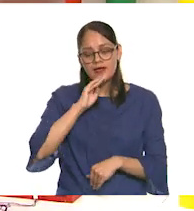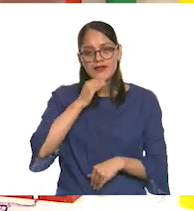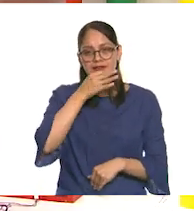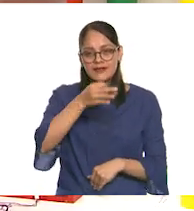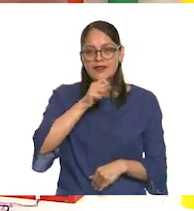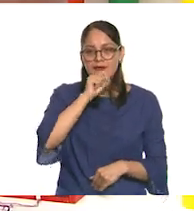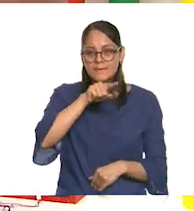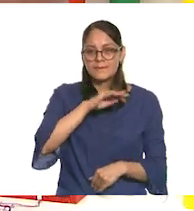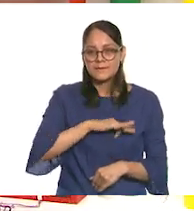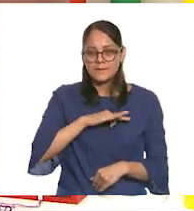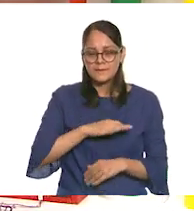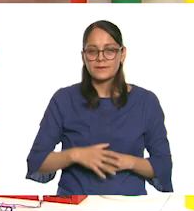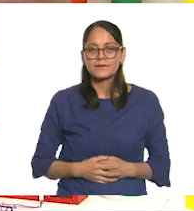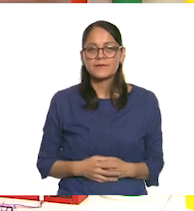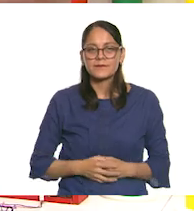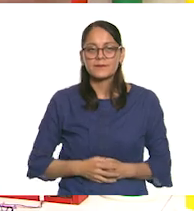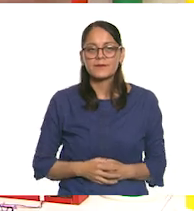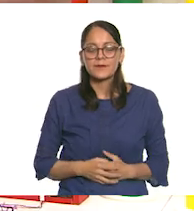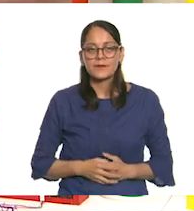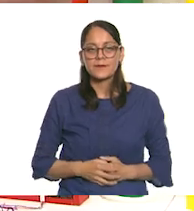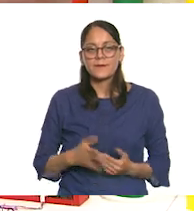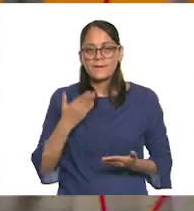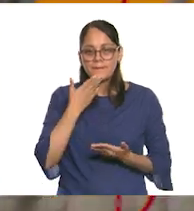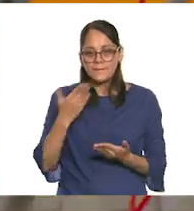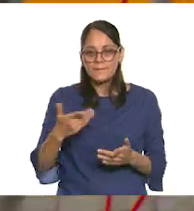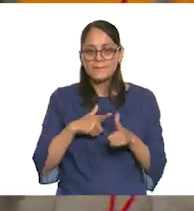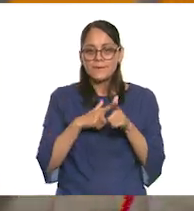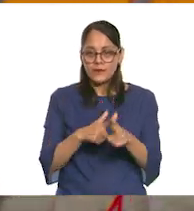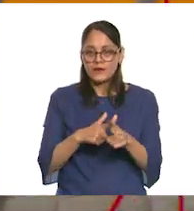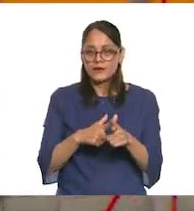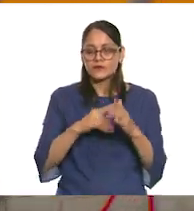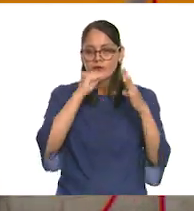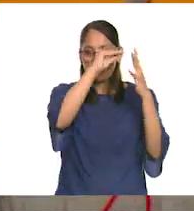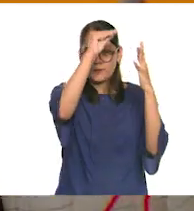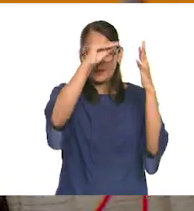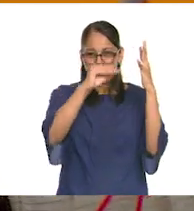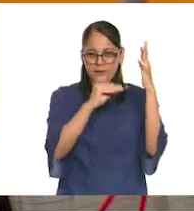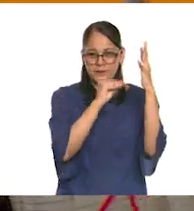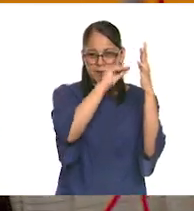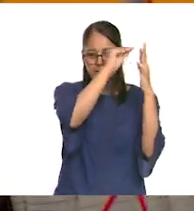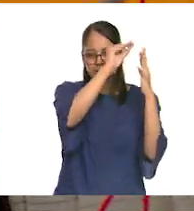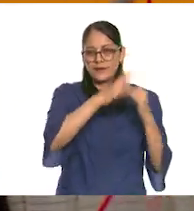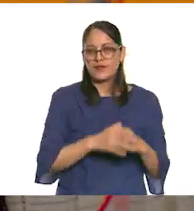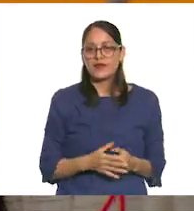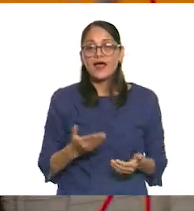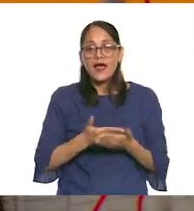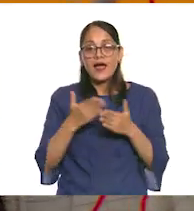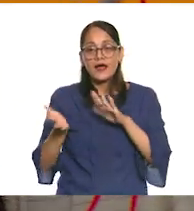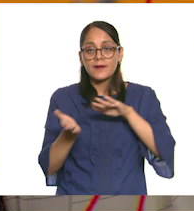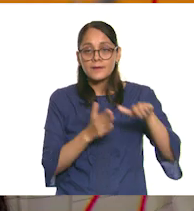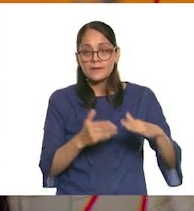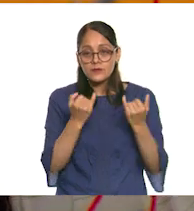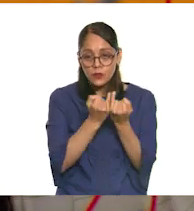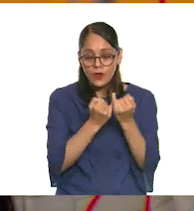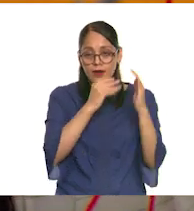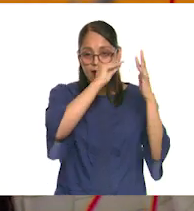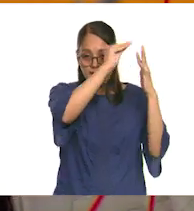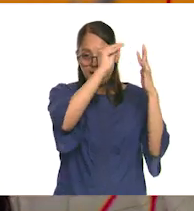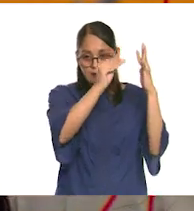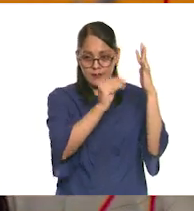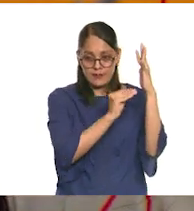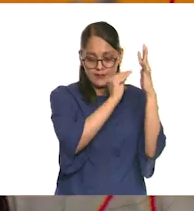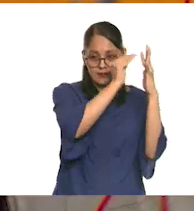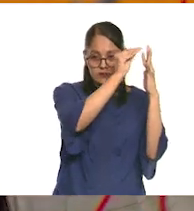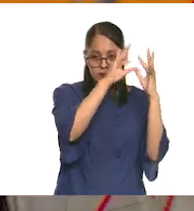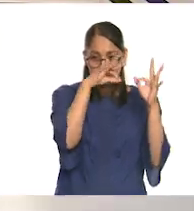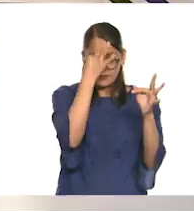Muy bien. Bueno, vamos a ir colocando estos. Y además de estos dos elementos que ya tenemos